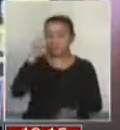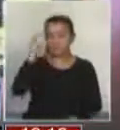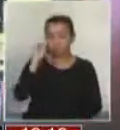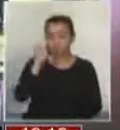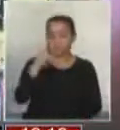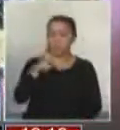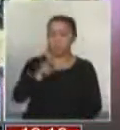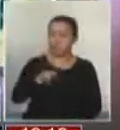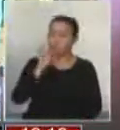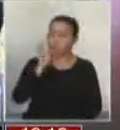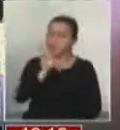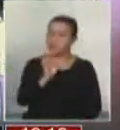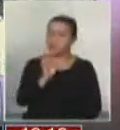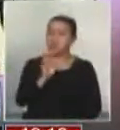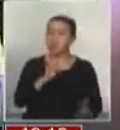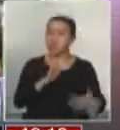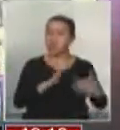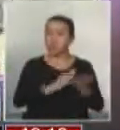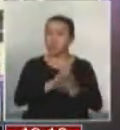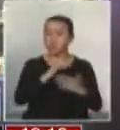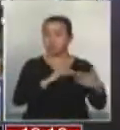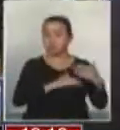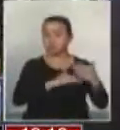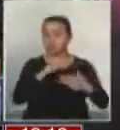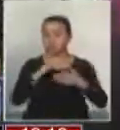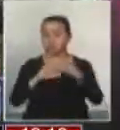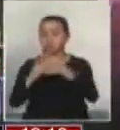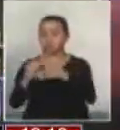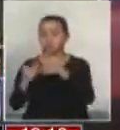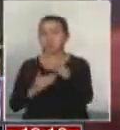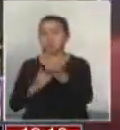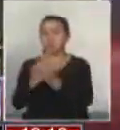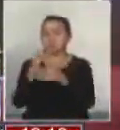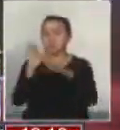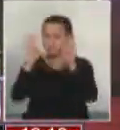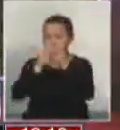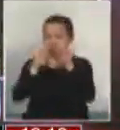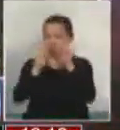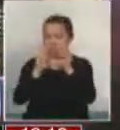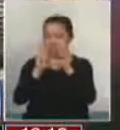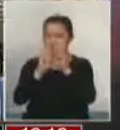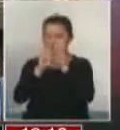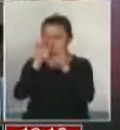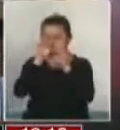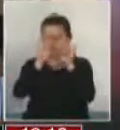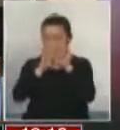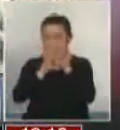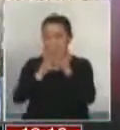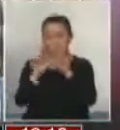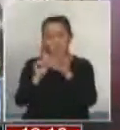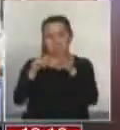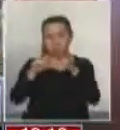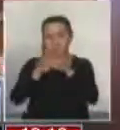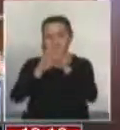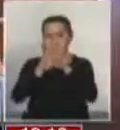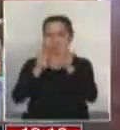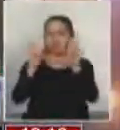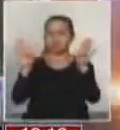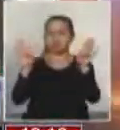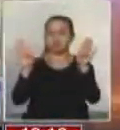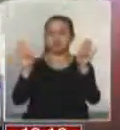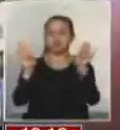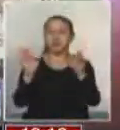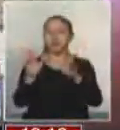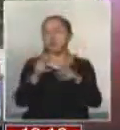vuelvo a señalarlo, ha ido evolucionando. Partió en una posición cerrada. Esa posición cerrada ya no es tal. Y hoy día lo que se centra,